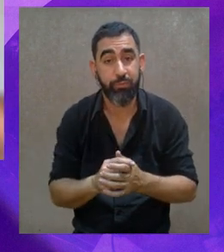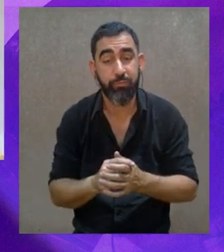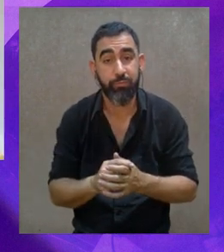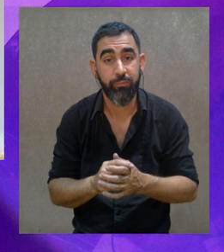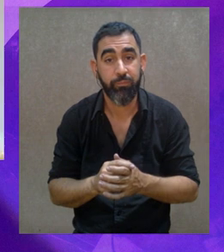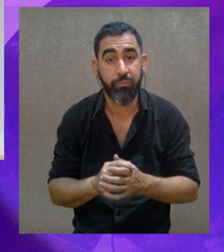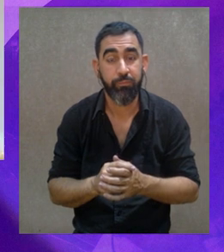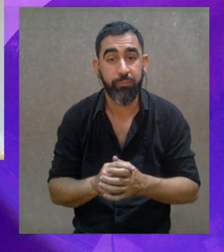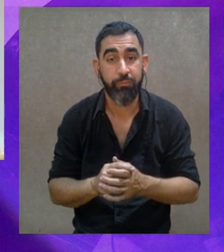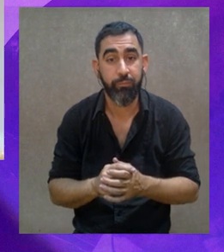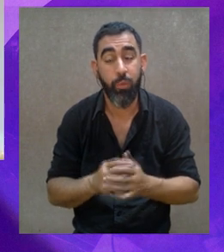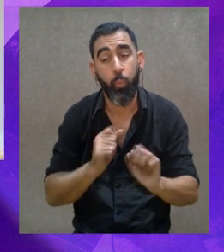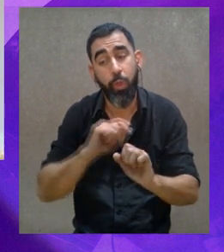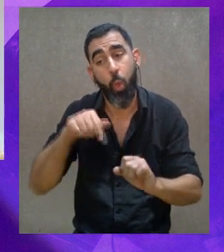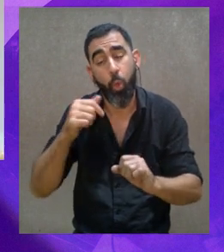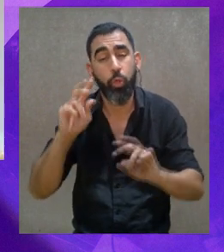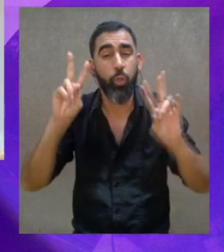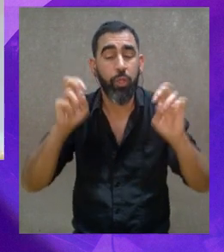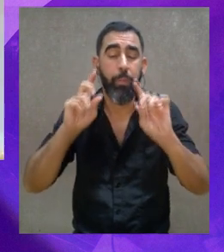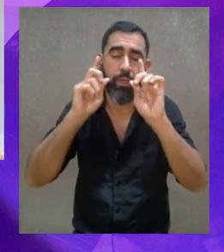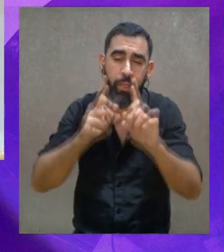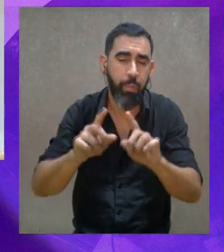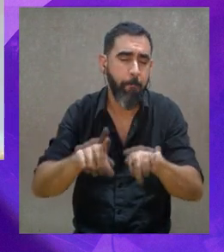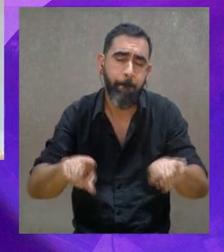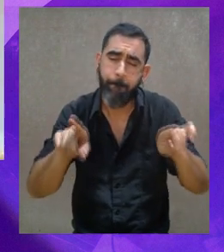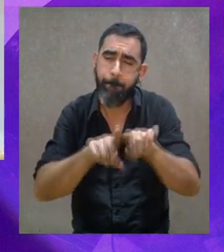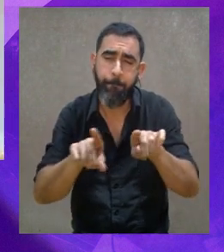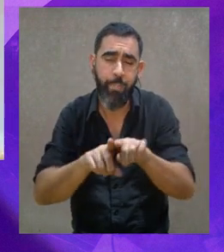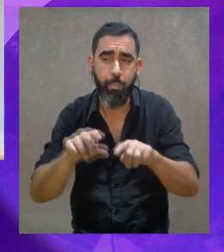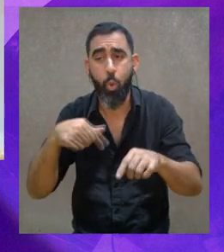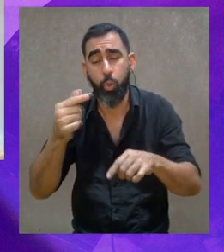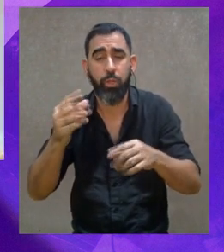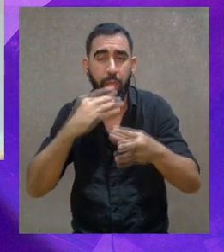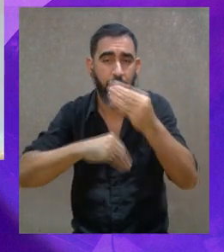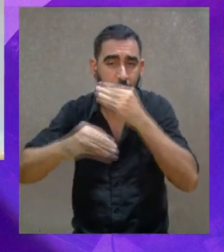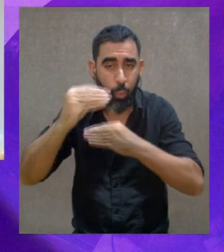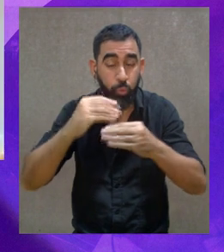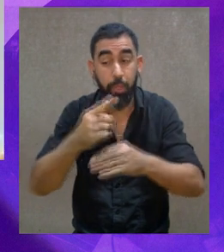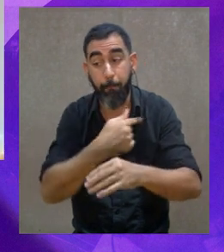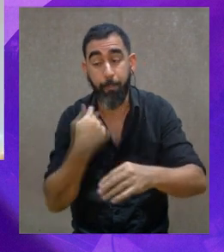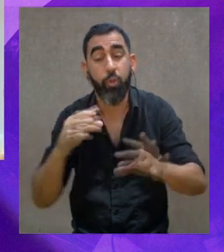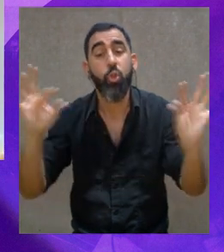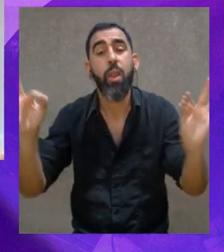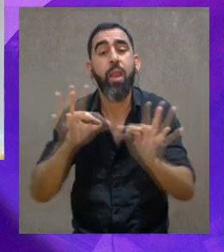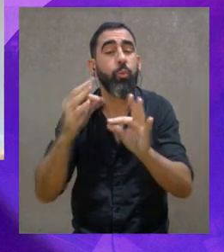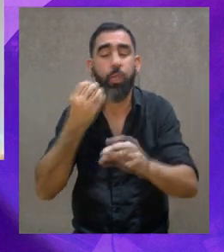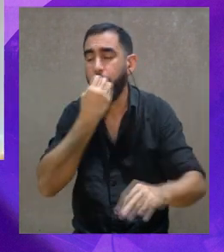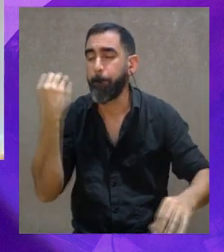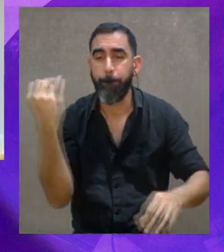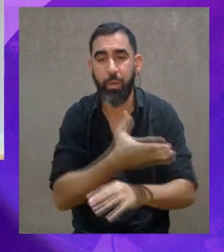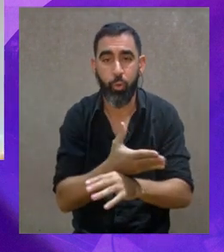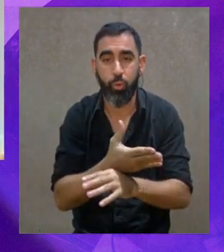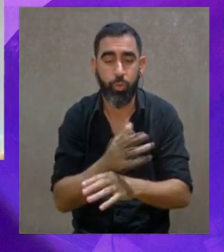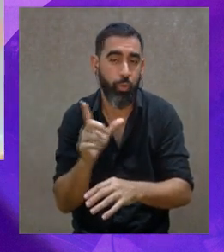Pero es posible que en otros ámbitos también lleven como estandarte otras excusas. Para